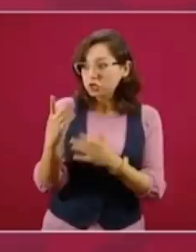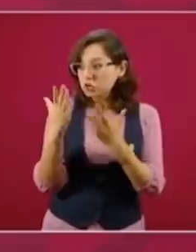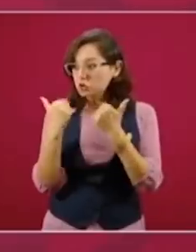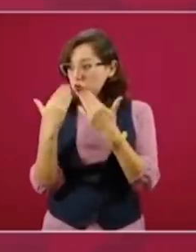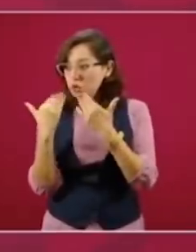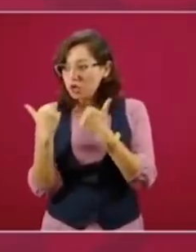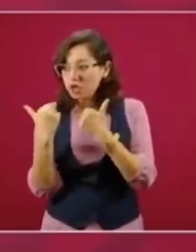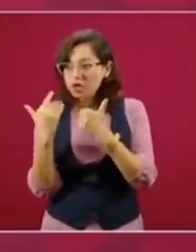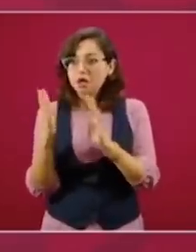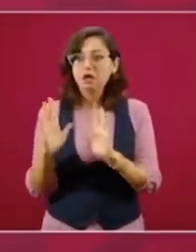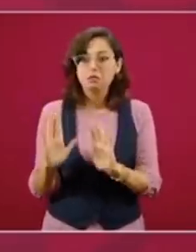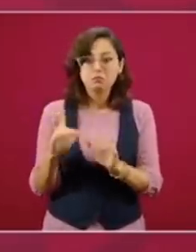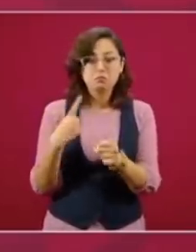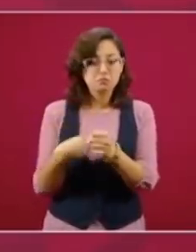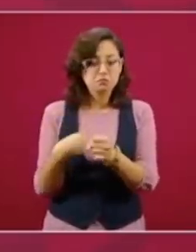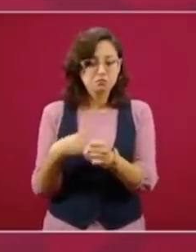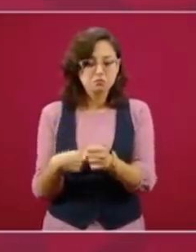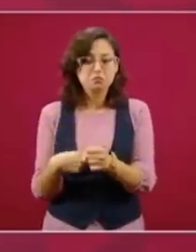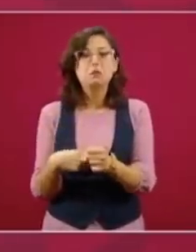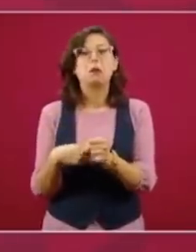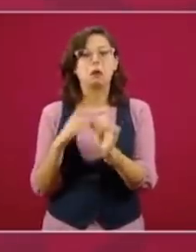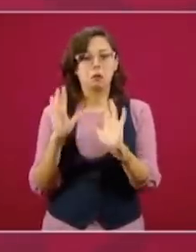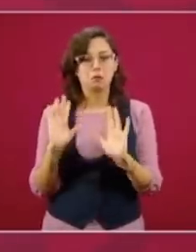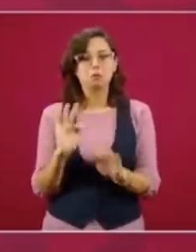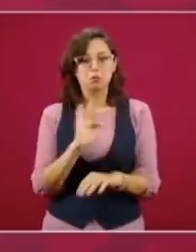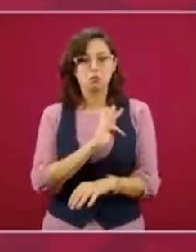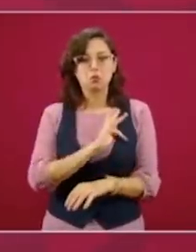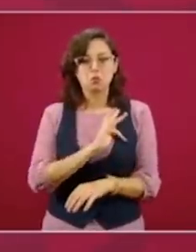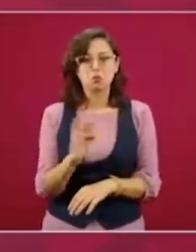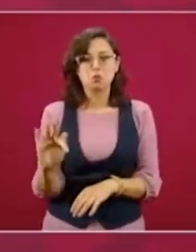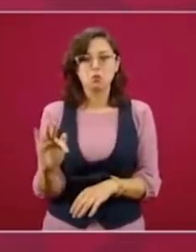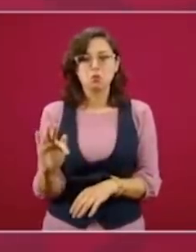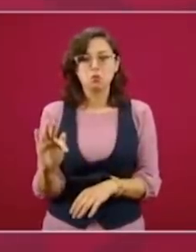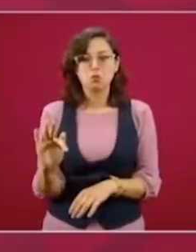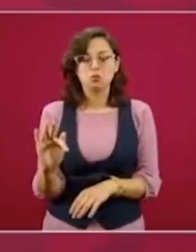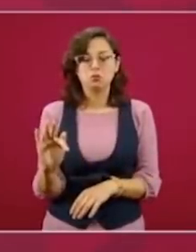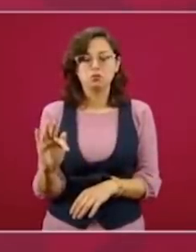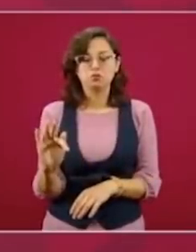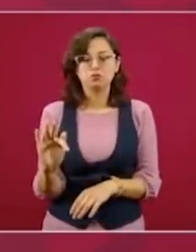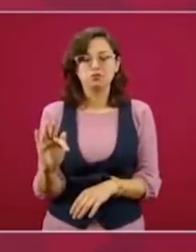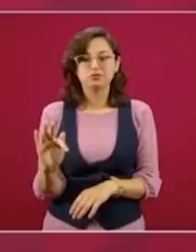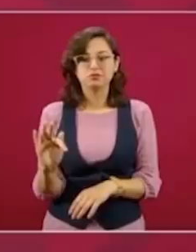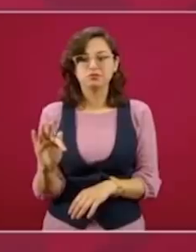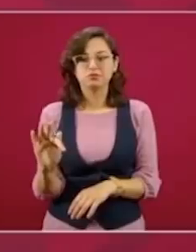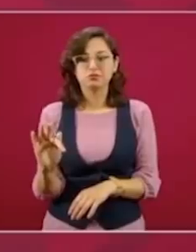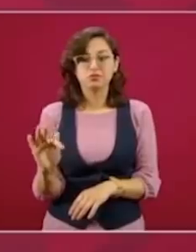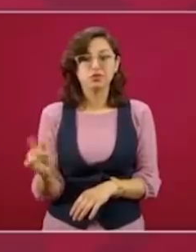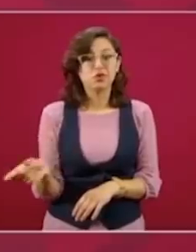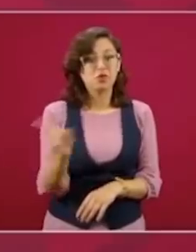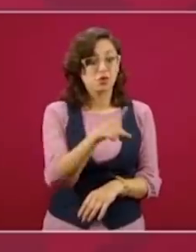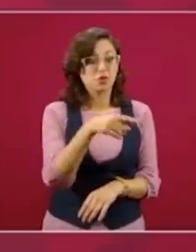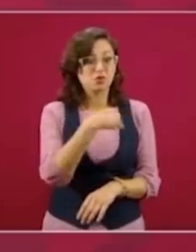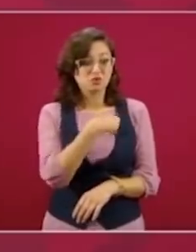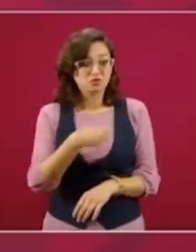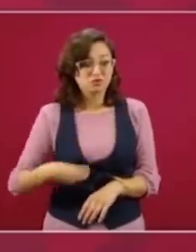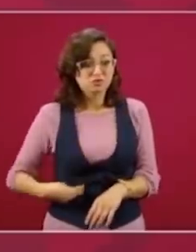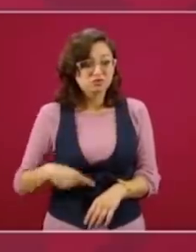personas